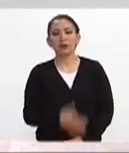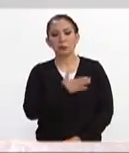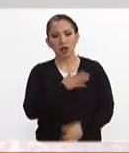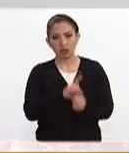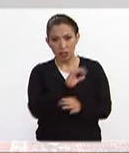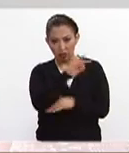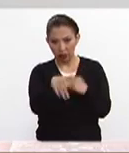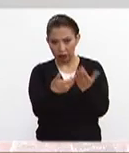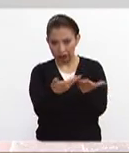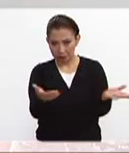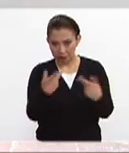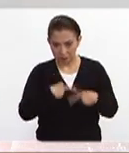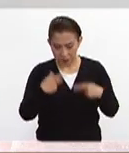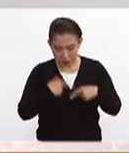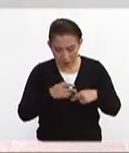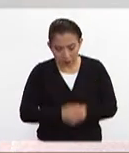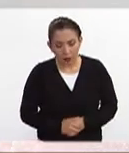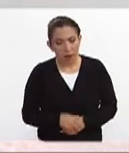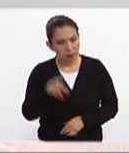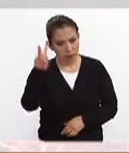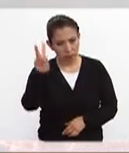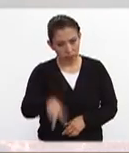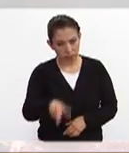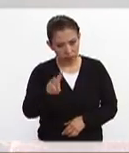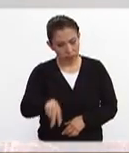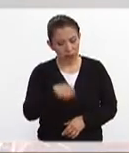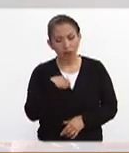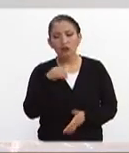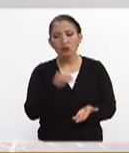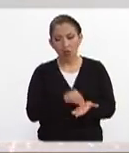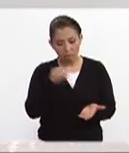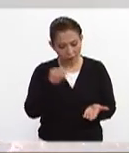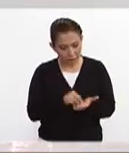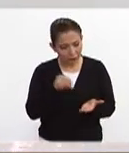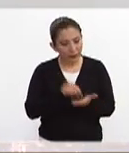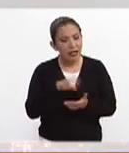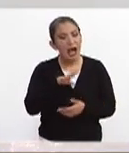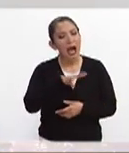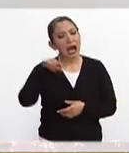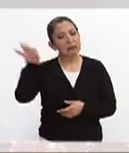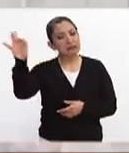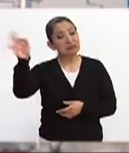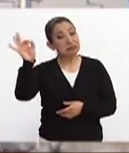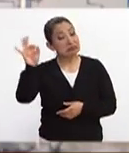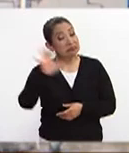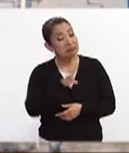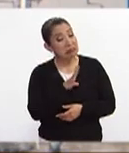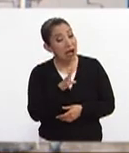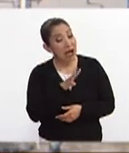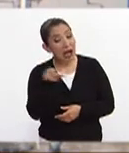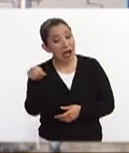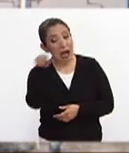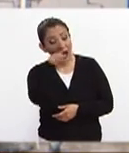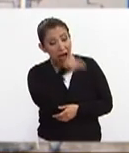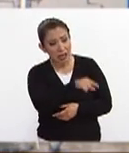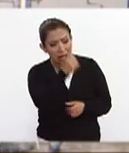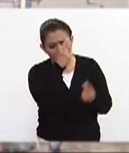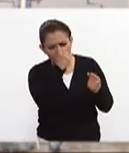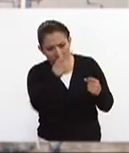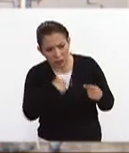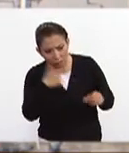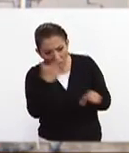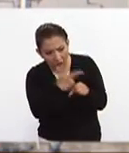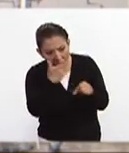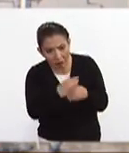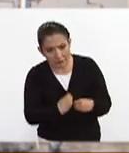días a todo el auditorio. Mira, efectivamente, todavía estamos en tiempo de que pueda existir la posibilidad de que existan personas bajo